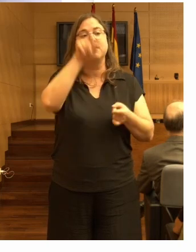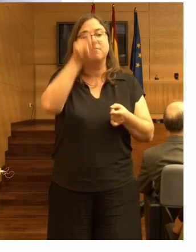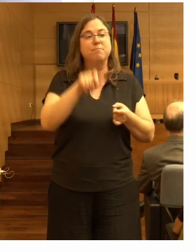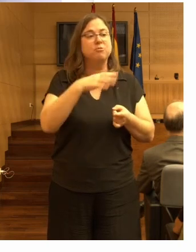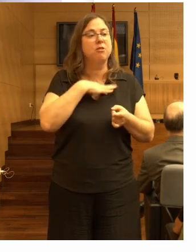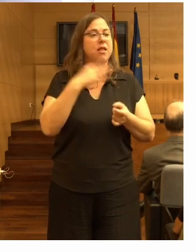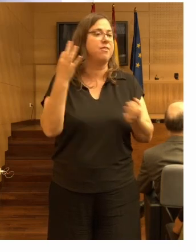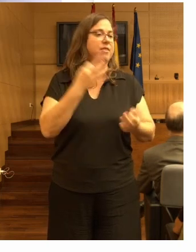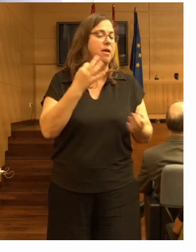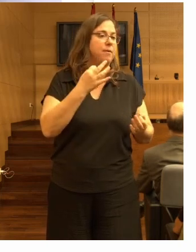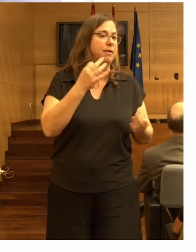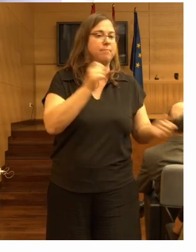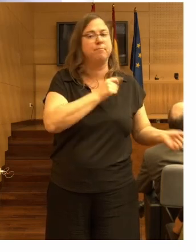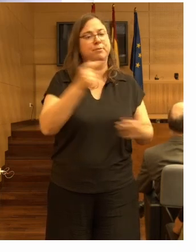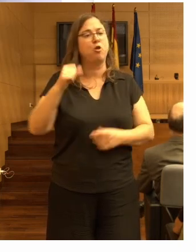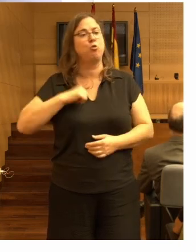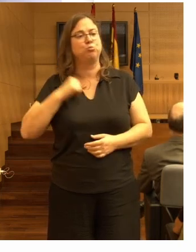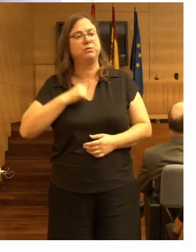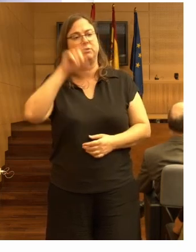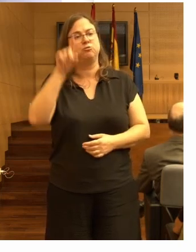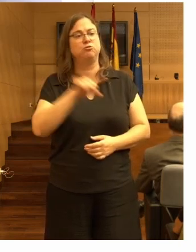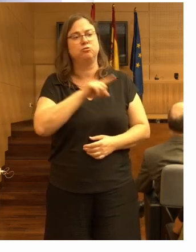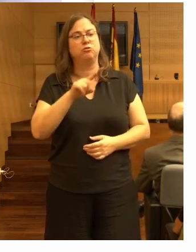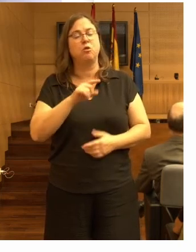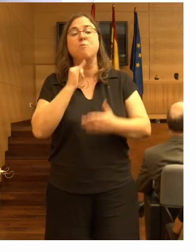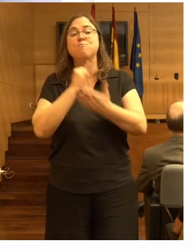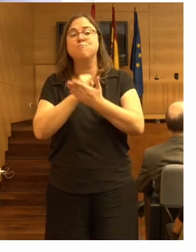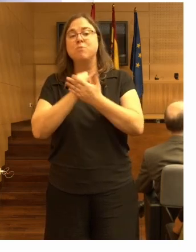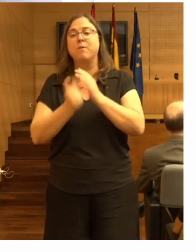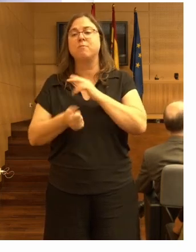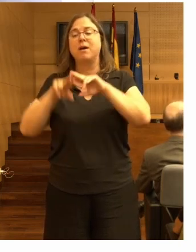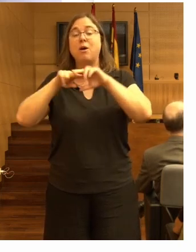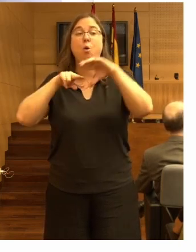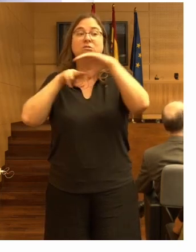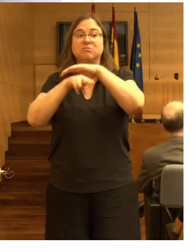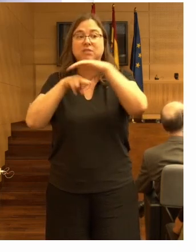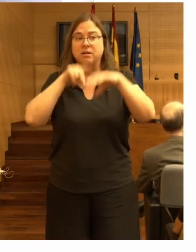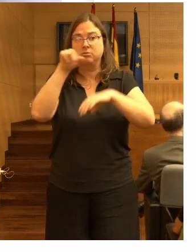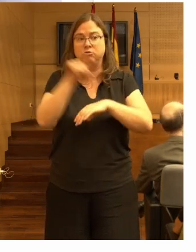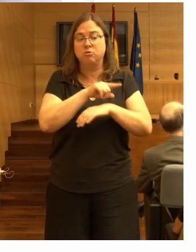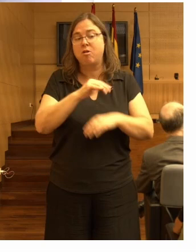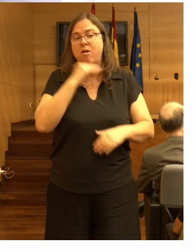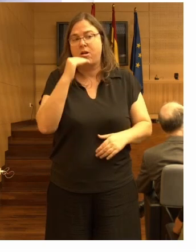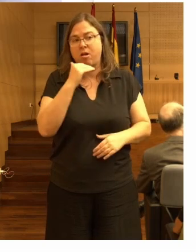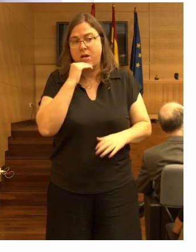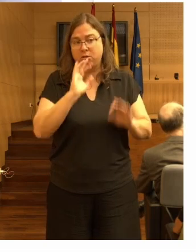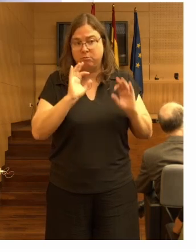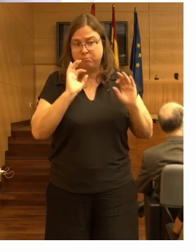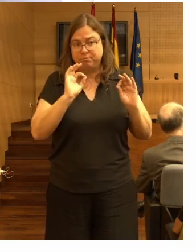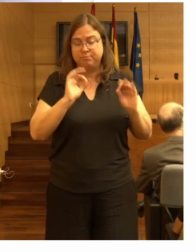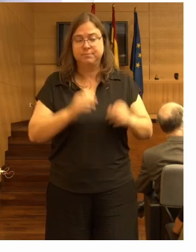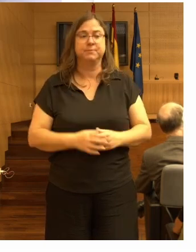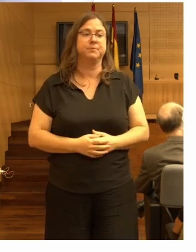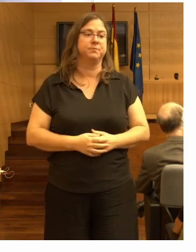pasar al hospital a hacerse un escáner o algún otro estudio